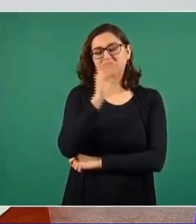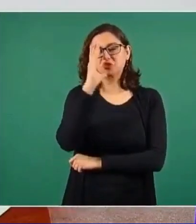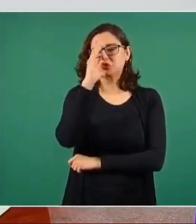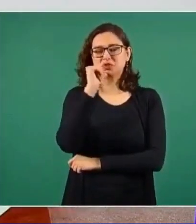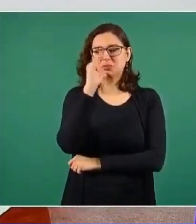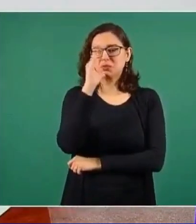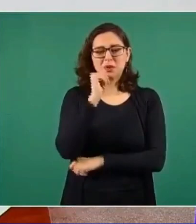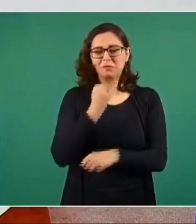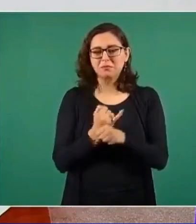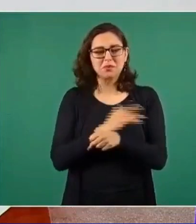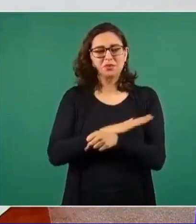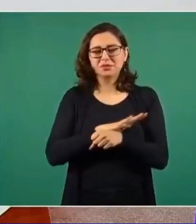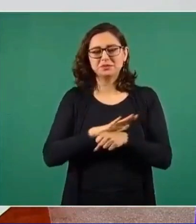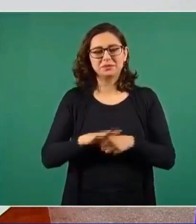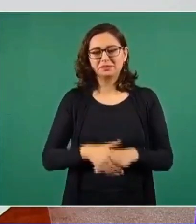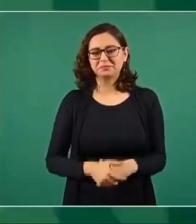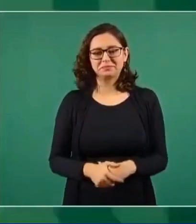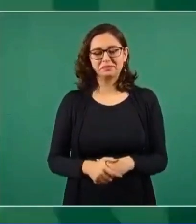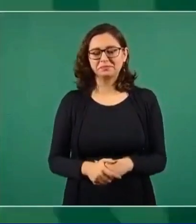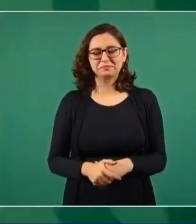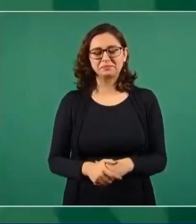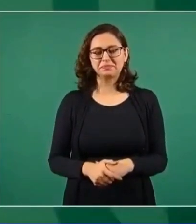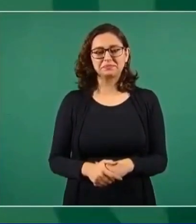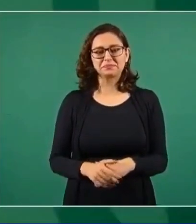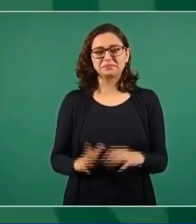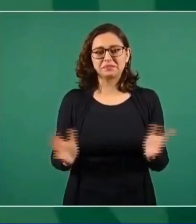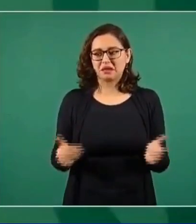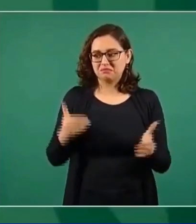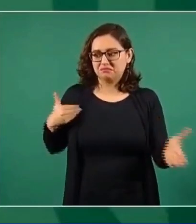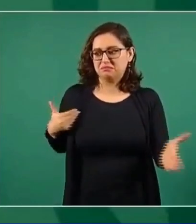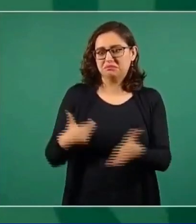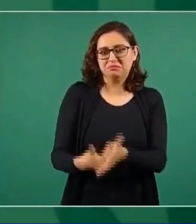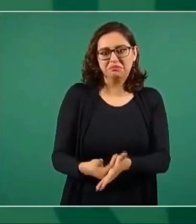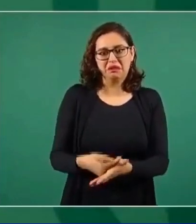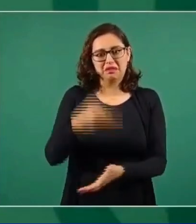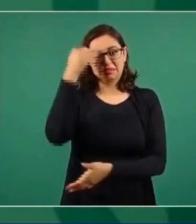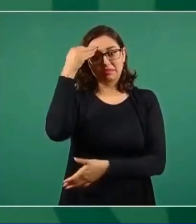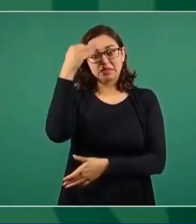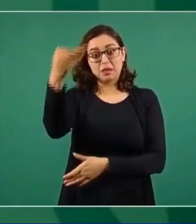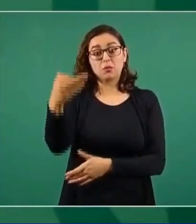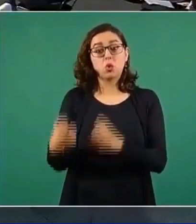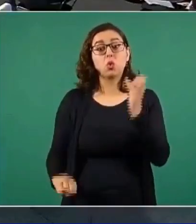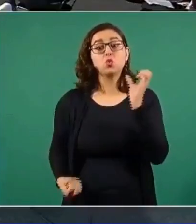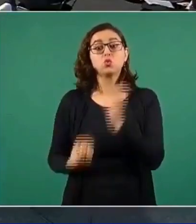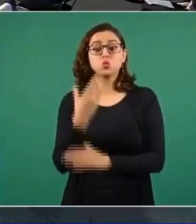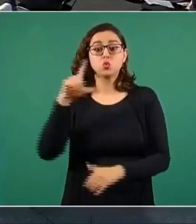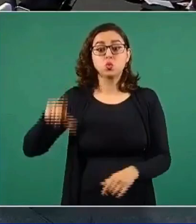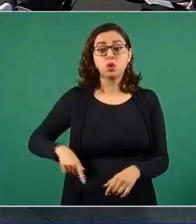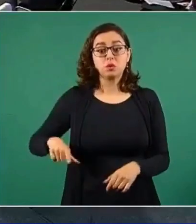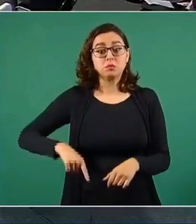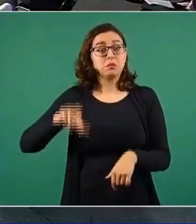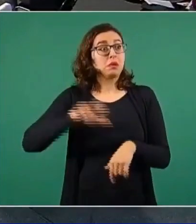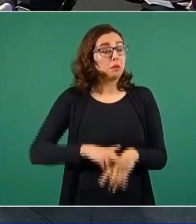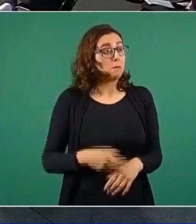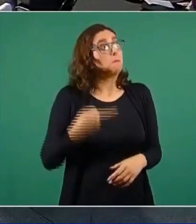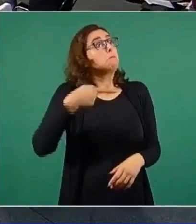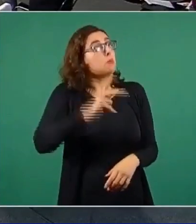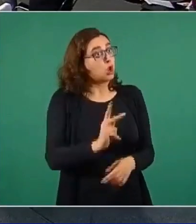no se podría. O sea, está muy metido el tiempo. Ya corresponde al nuevo gobernador. ¿Pompa Corella ya se está operando?